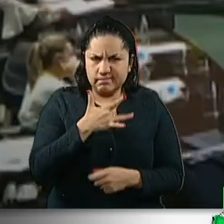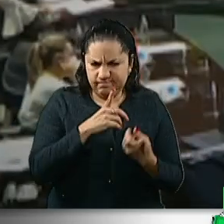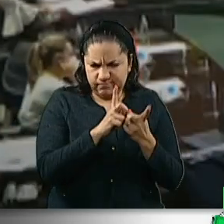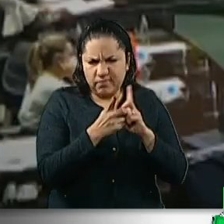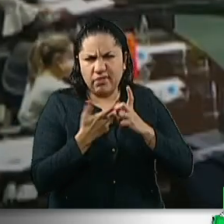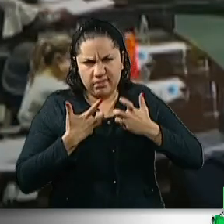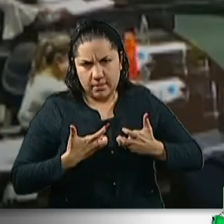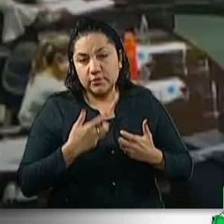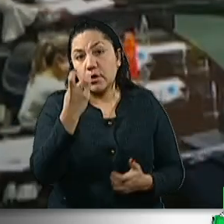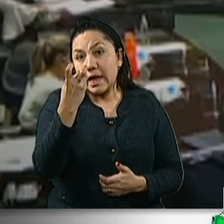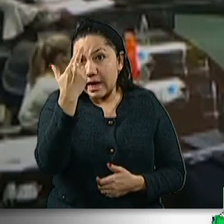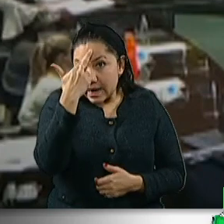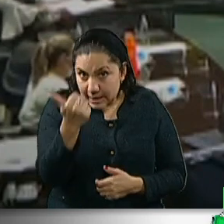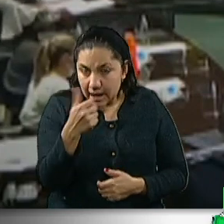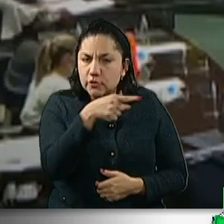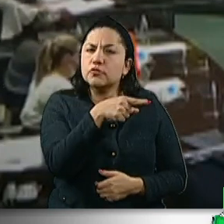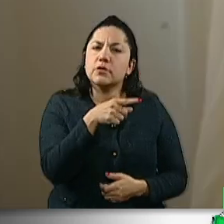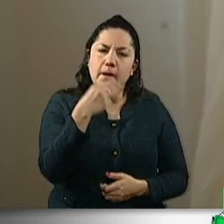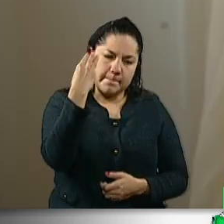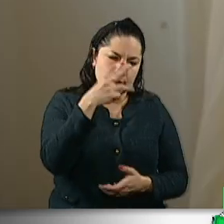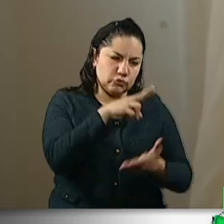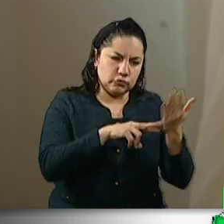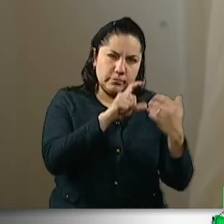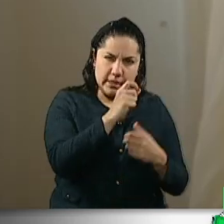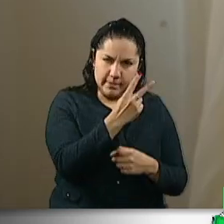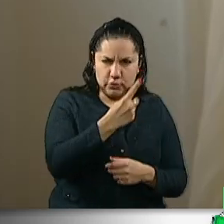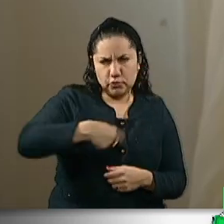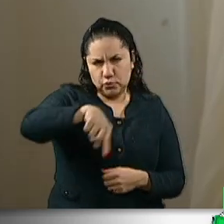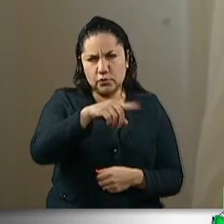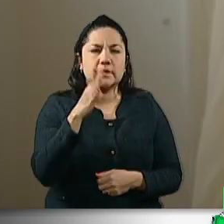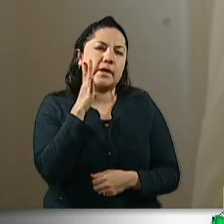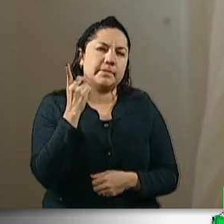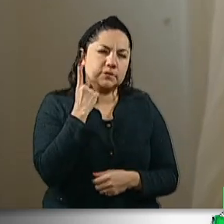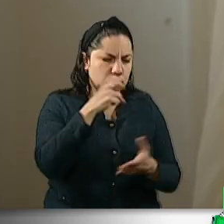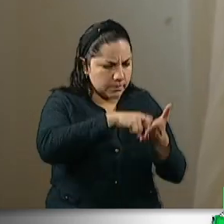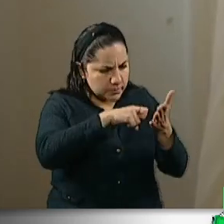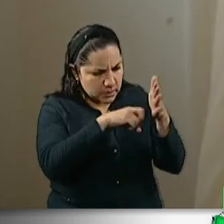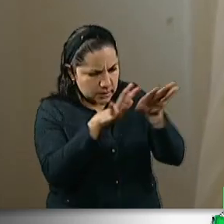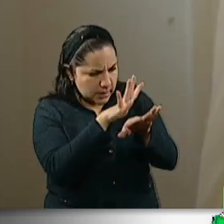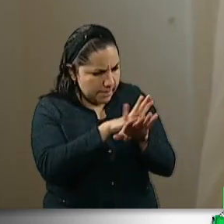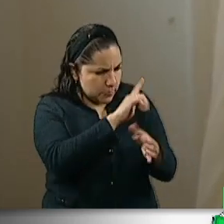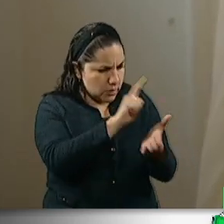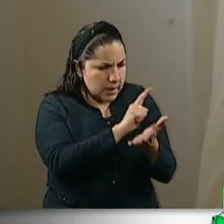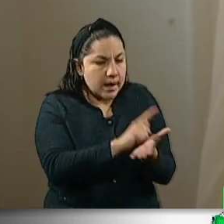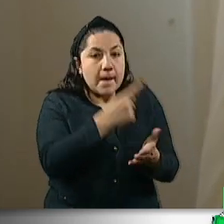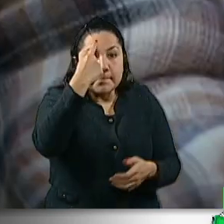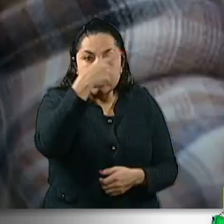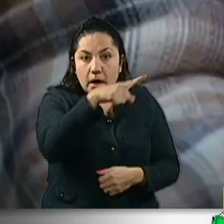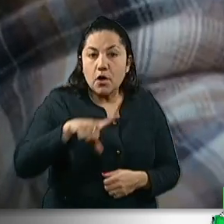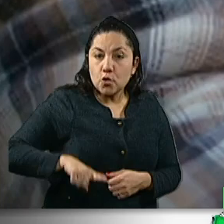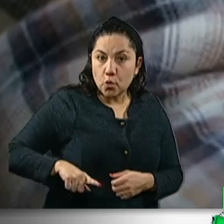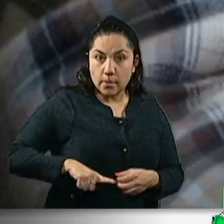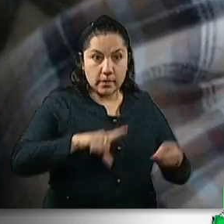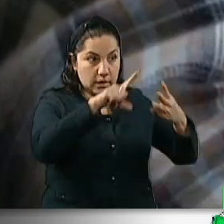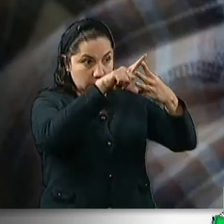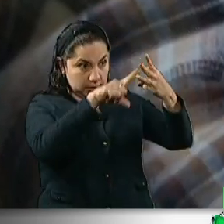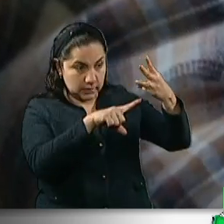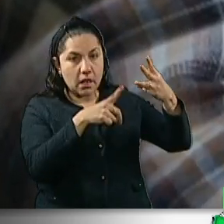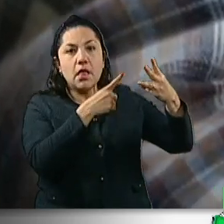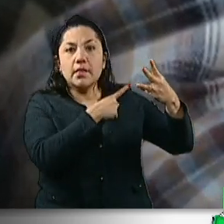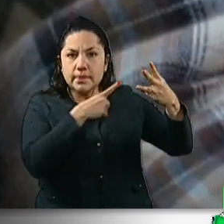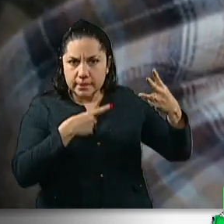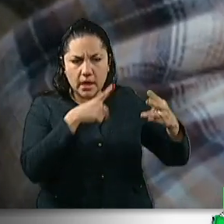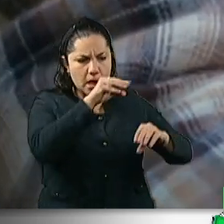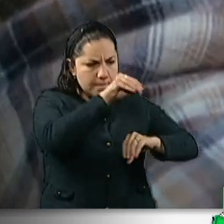Pleno de la Cámara de Diputados aprobó reformas a fin de que los tres niveles de gobierno estén obligados a contar con mecanismos de prevención en